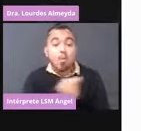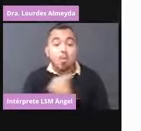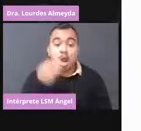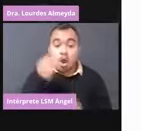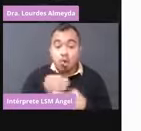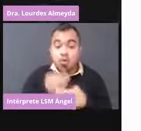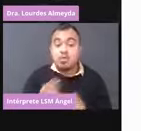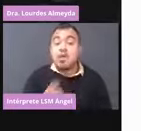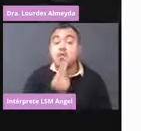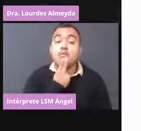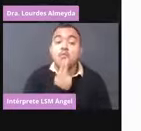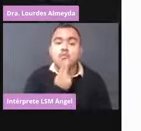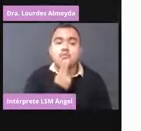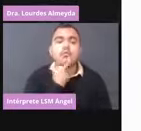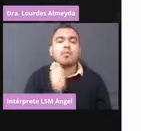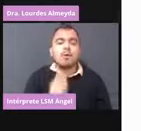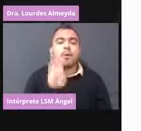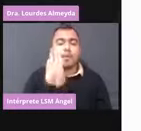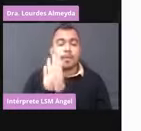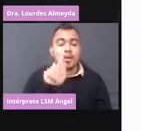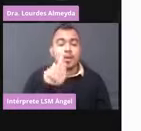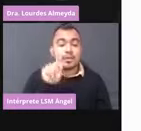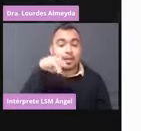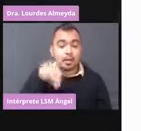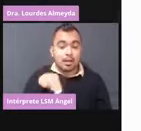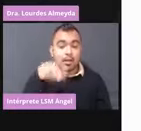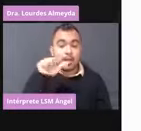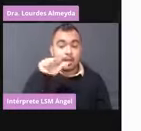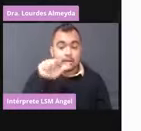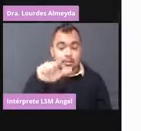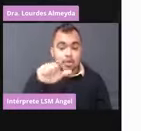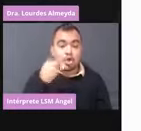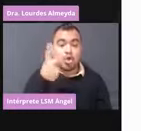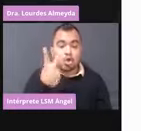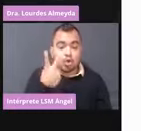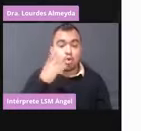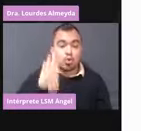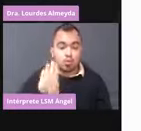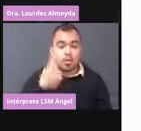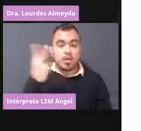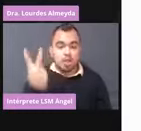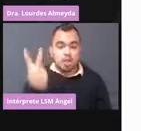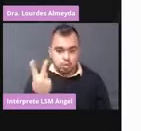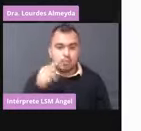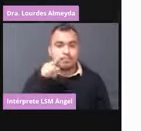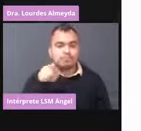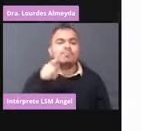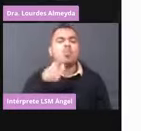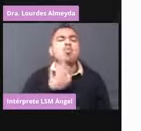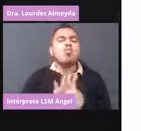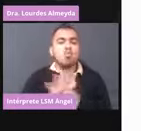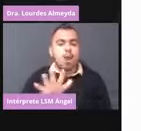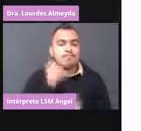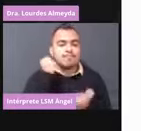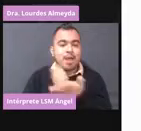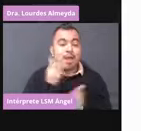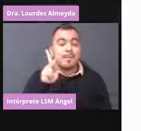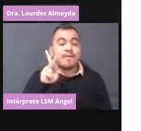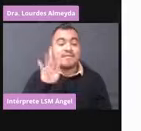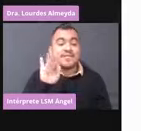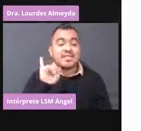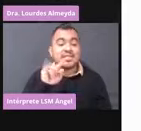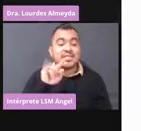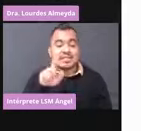tenemos la BTN 16 2B2, esa es la Pfizer. Tenemos la AZD